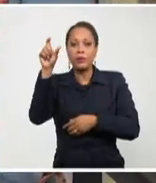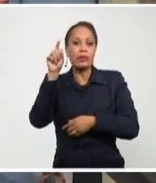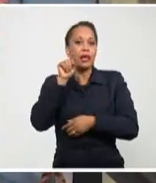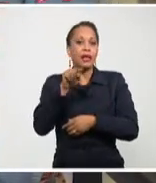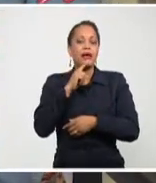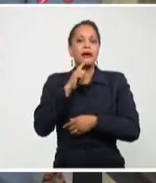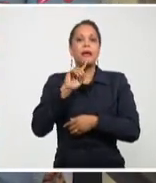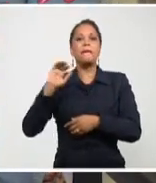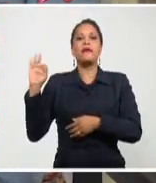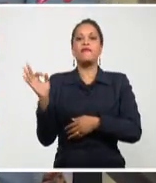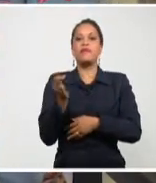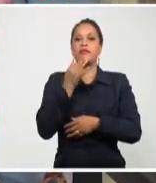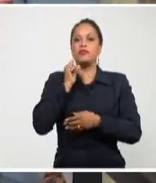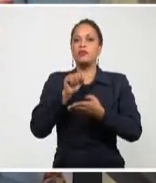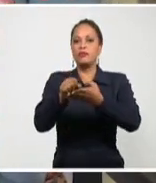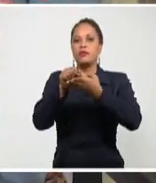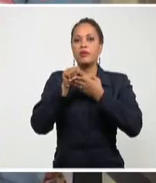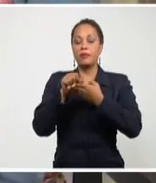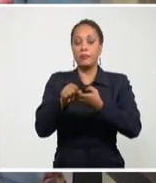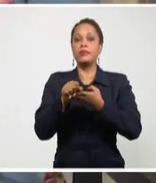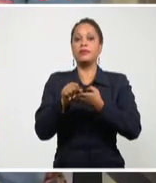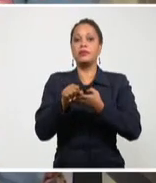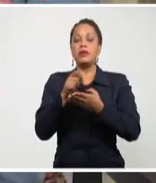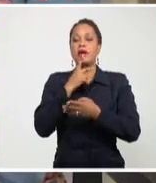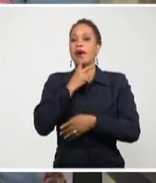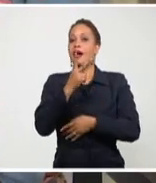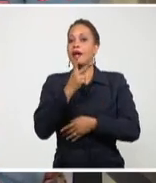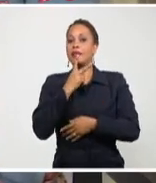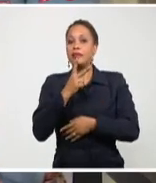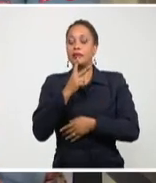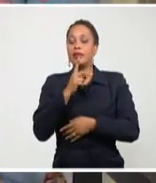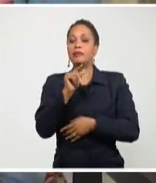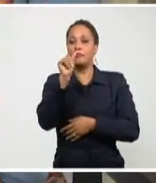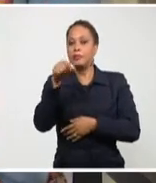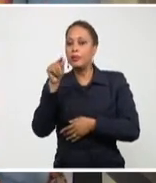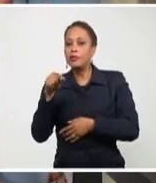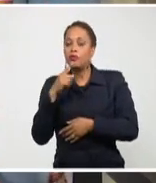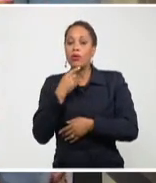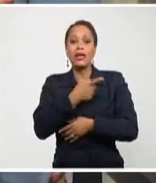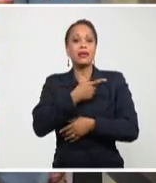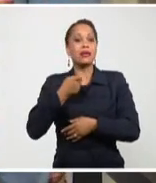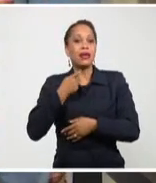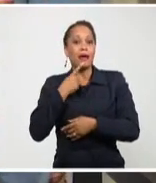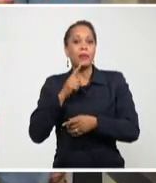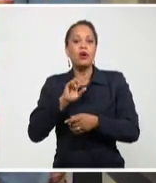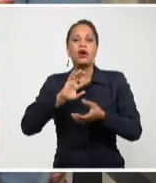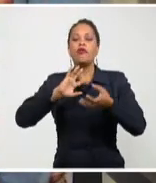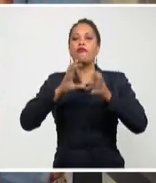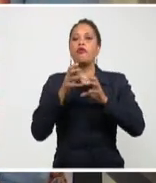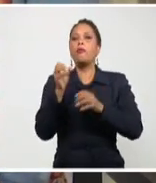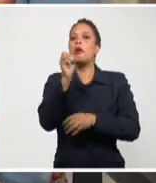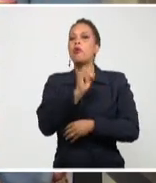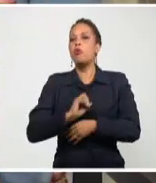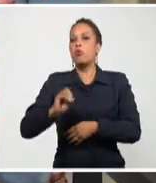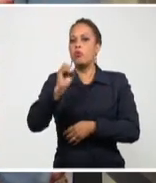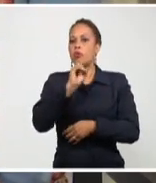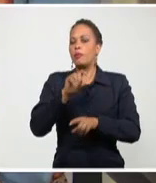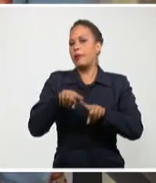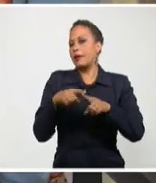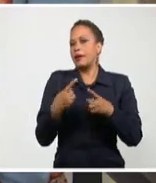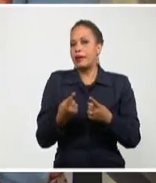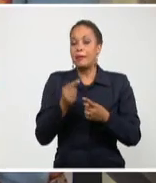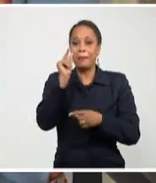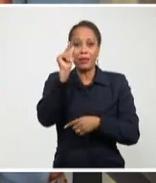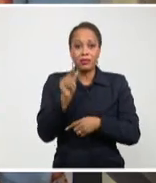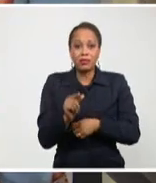servicio ante posibles casos. Atender, claro está, con celeridad, de manera organizada para que este paciente